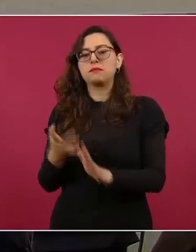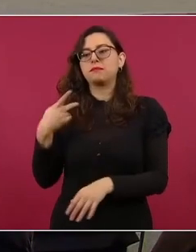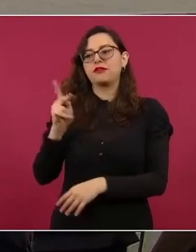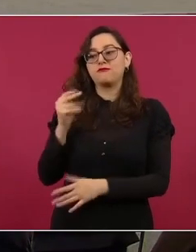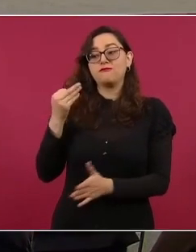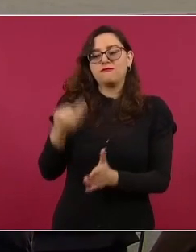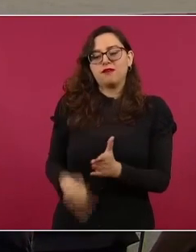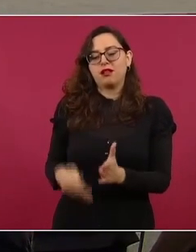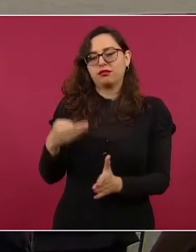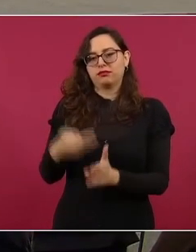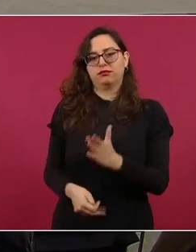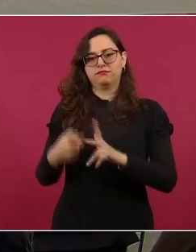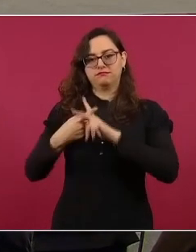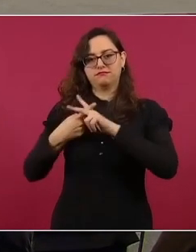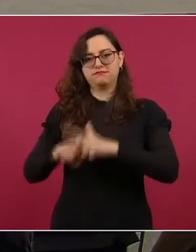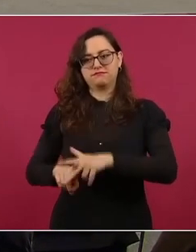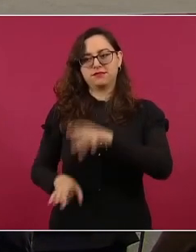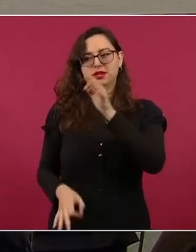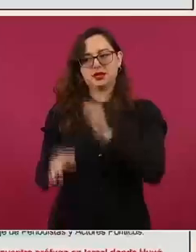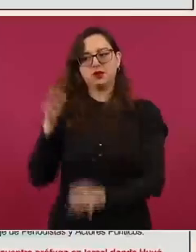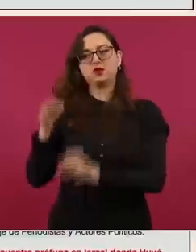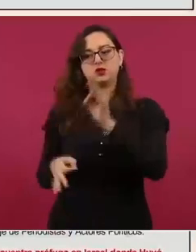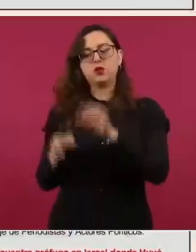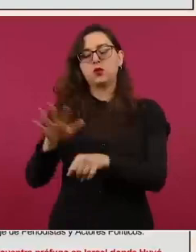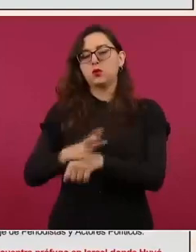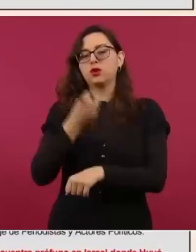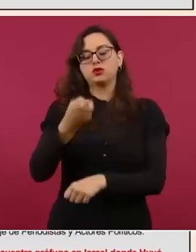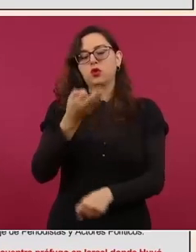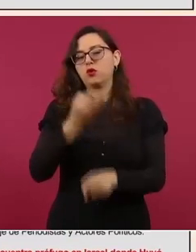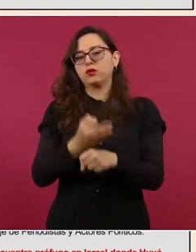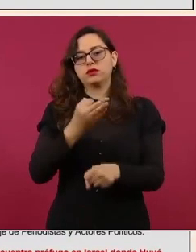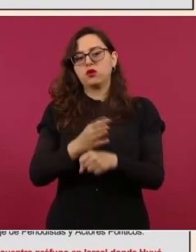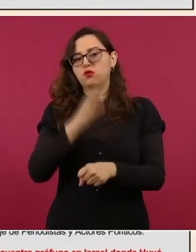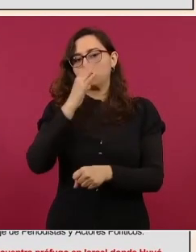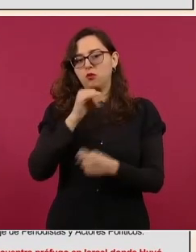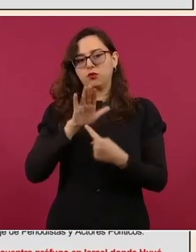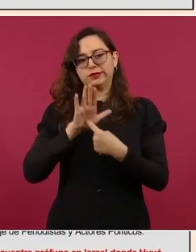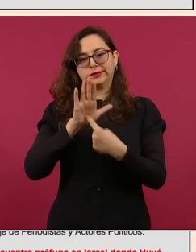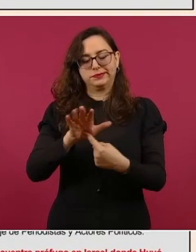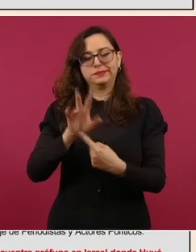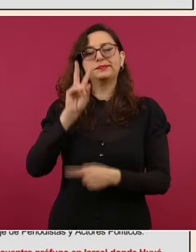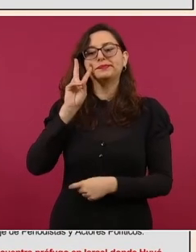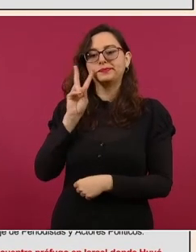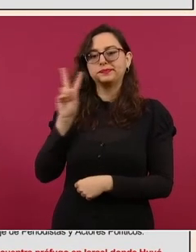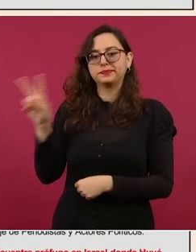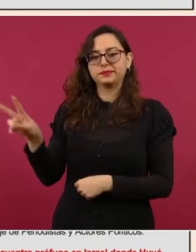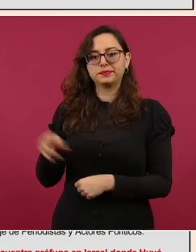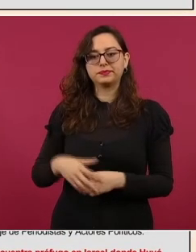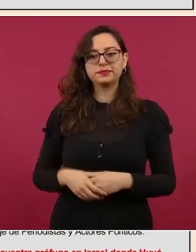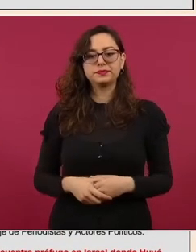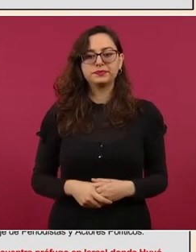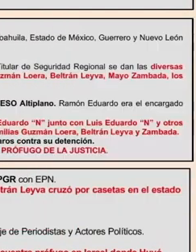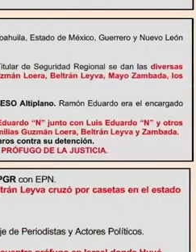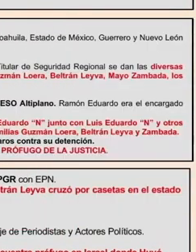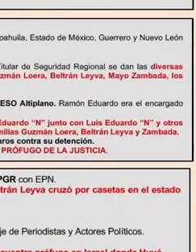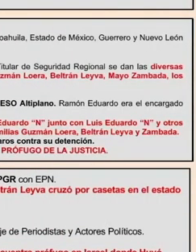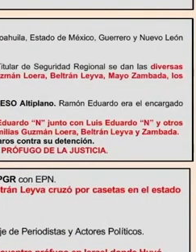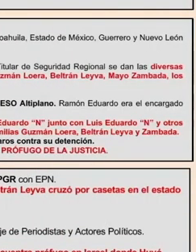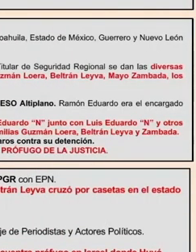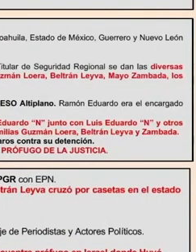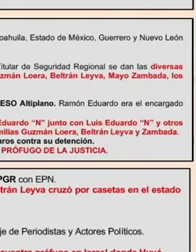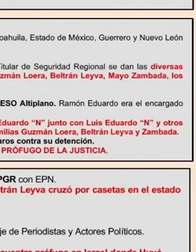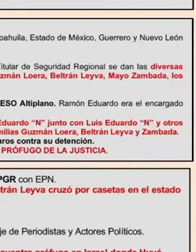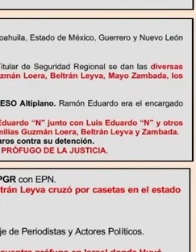estructura dedicada a la colusión criminal y esto fue muy importante porque todos estos mandos estaban en la